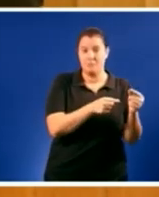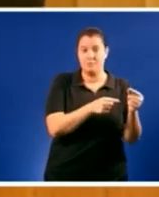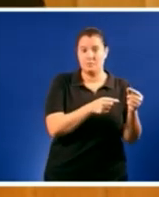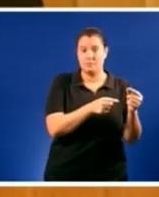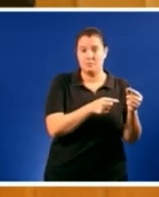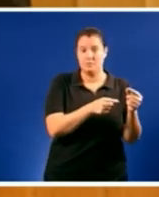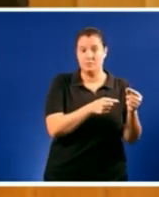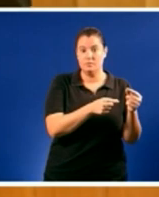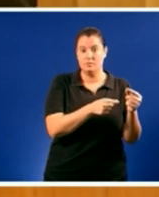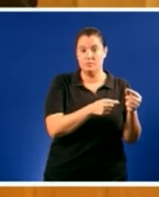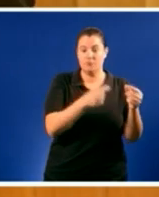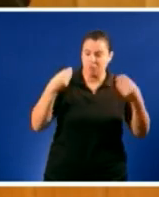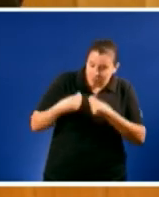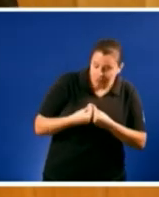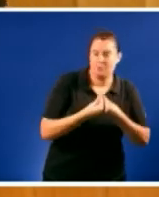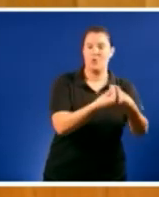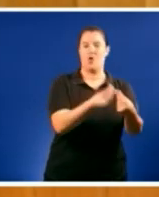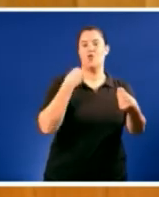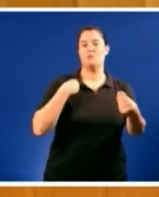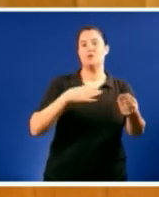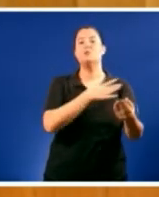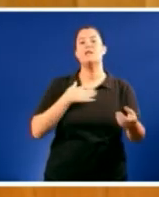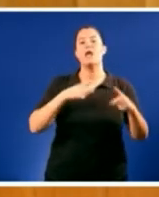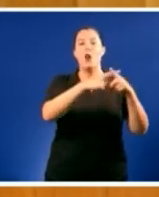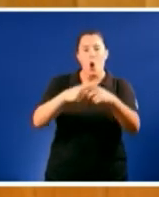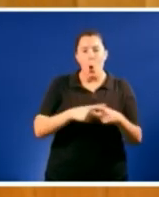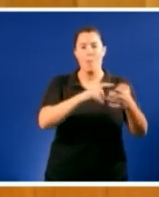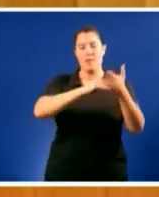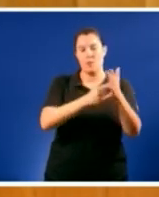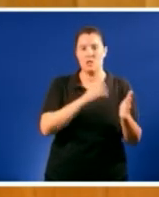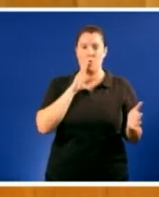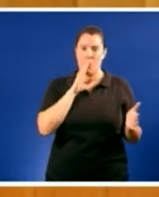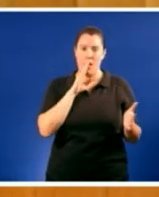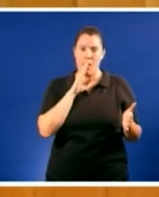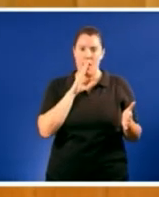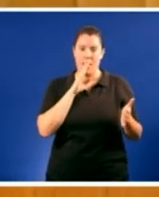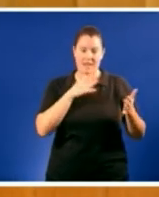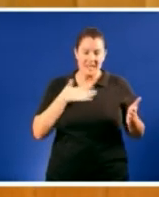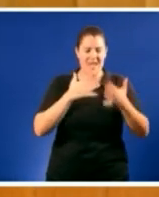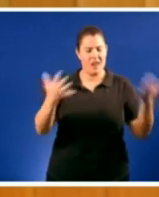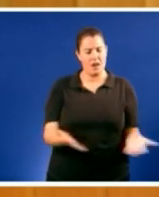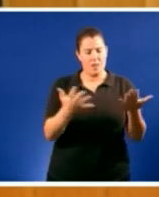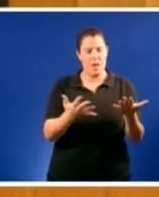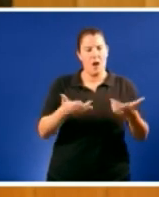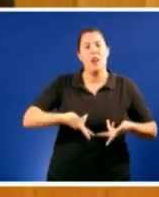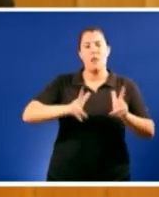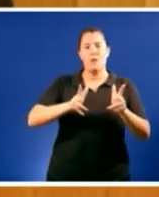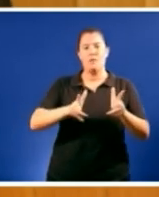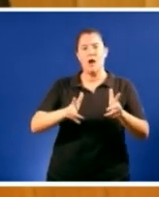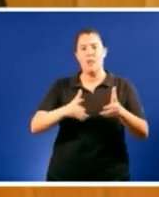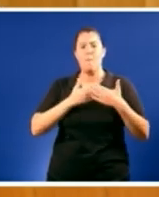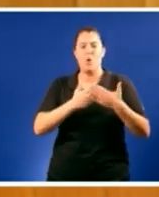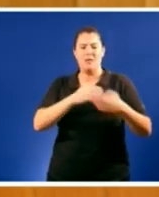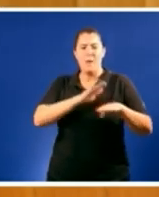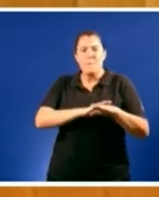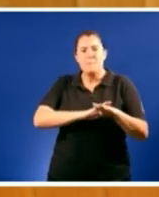xunto con todos os que queiran compartir este proxeto quere alentar a da liberdade a vontade como povo